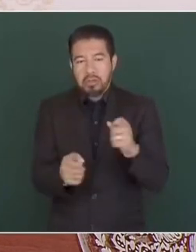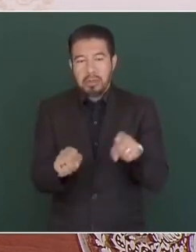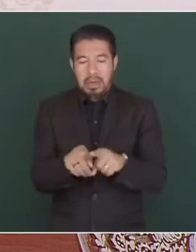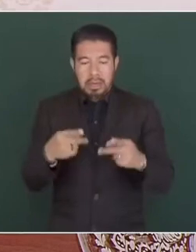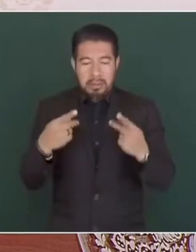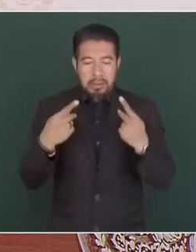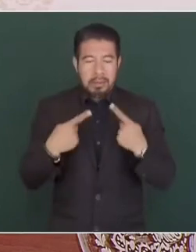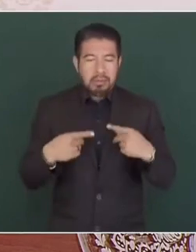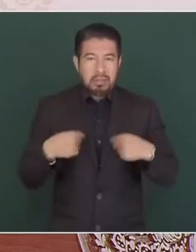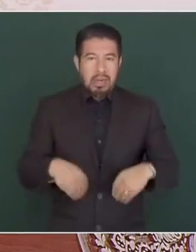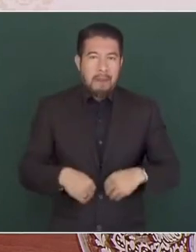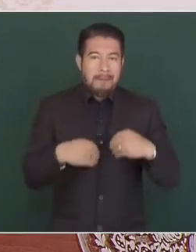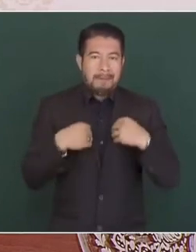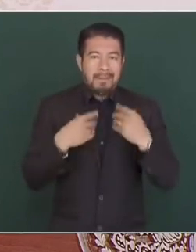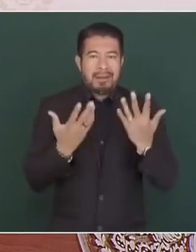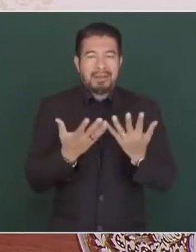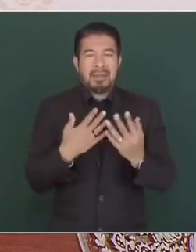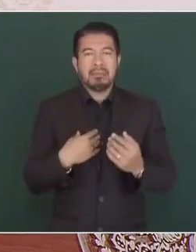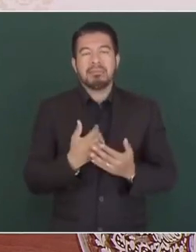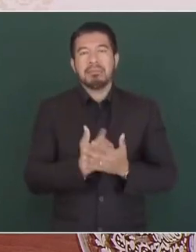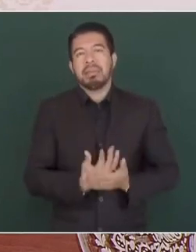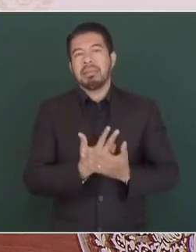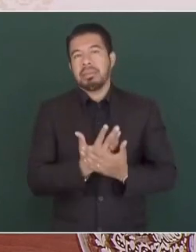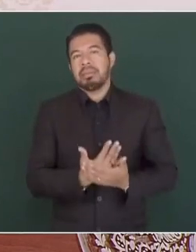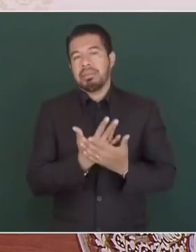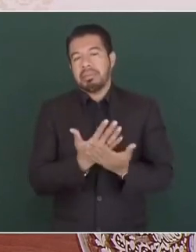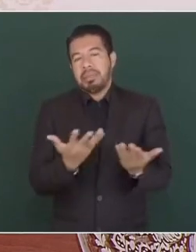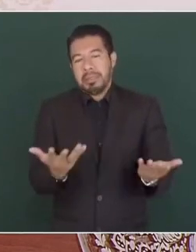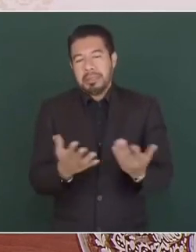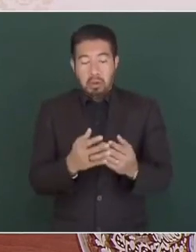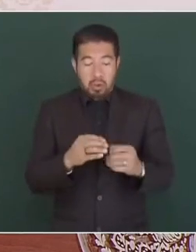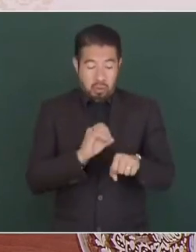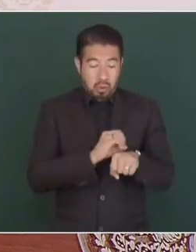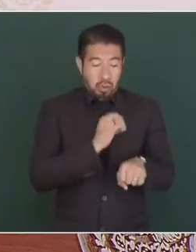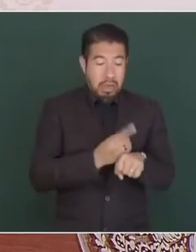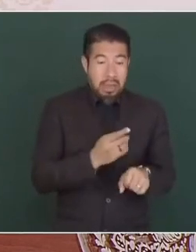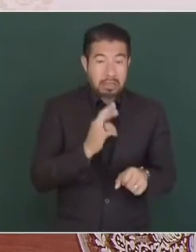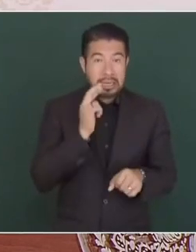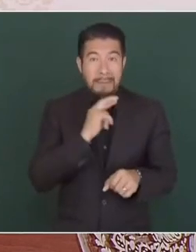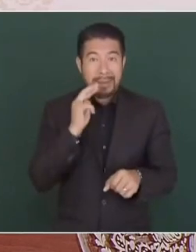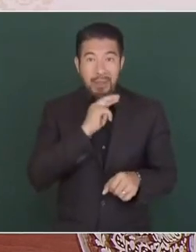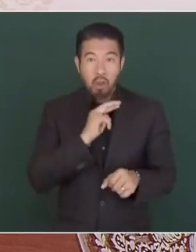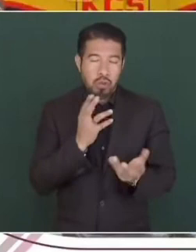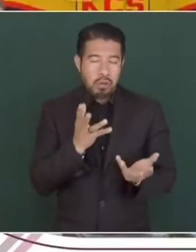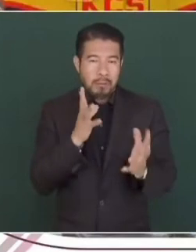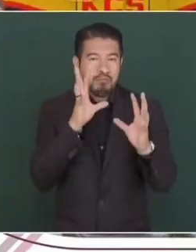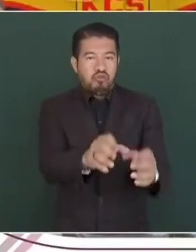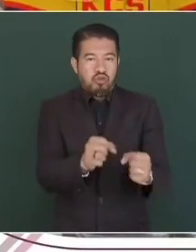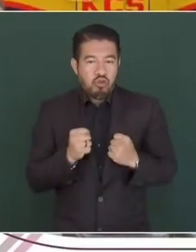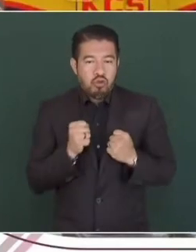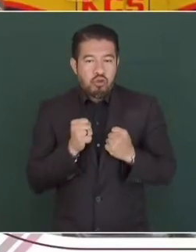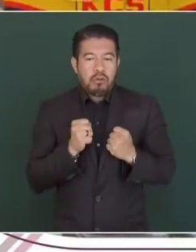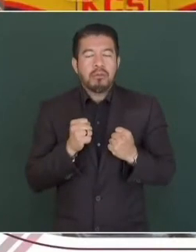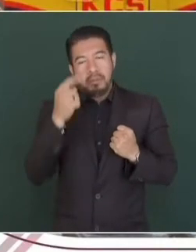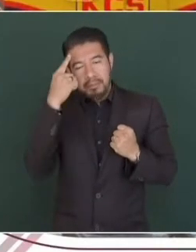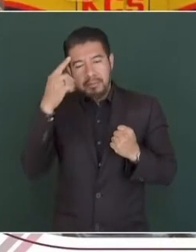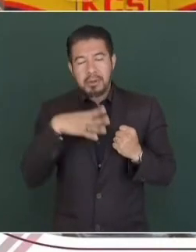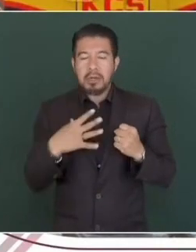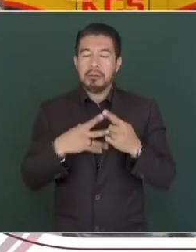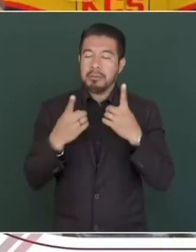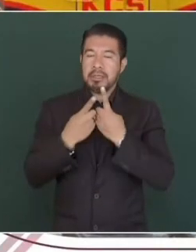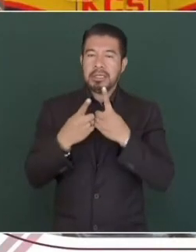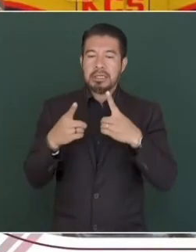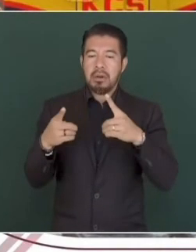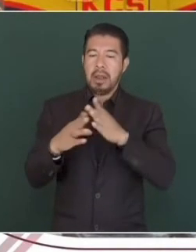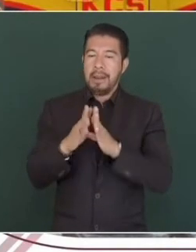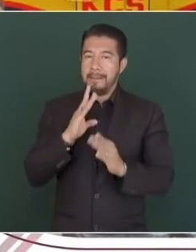de las personas, pues no permite que las oportunidades las puedan capturar y desarrollar todo su